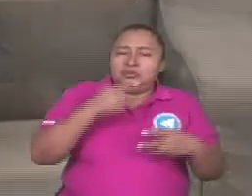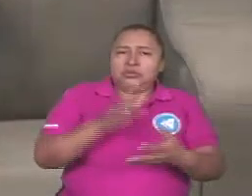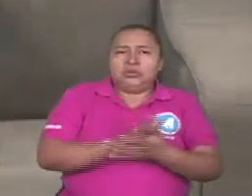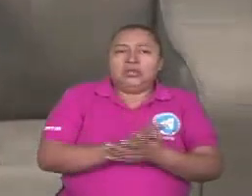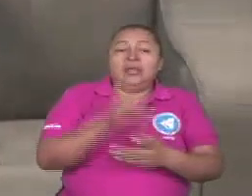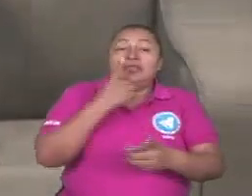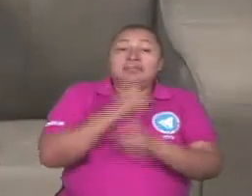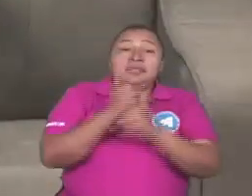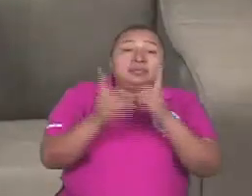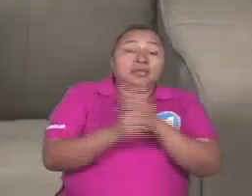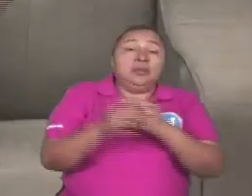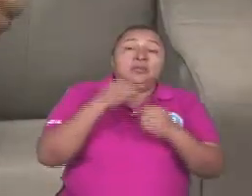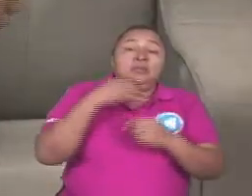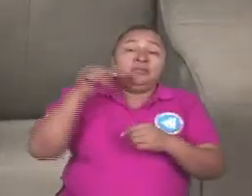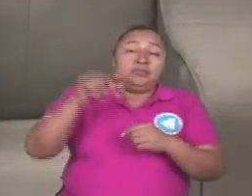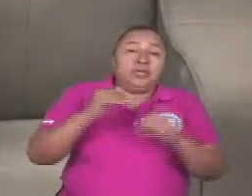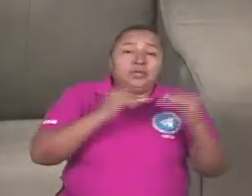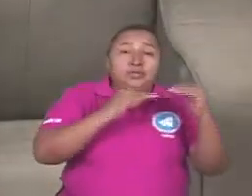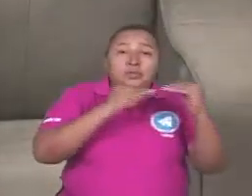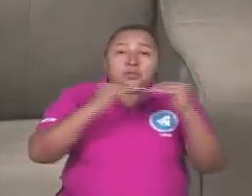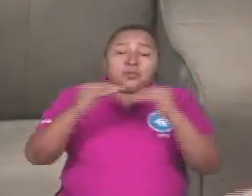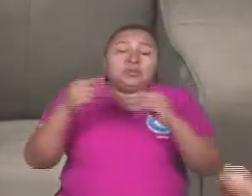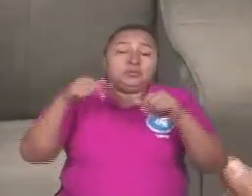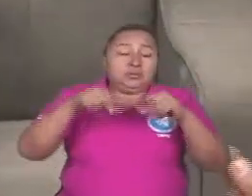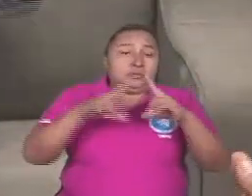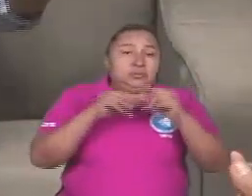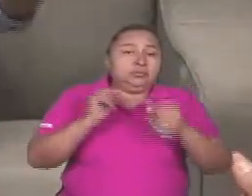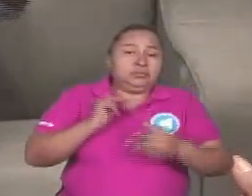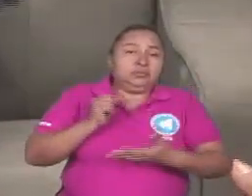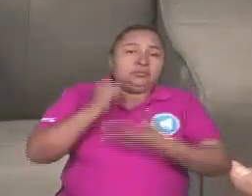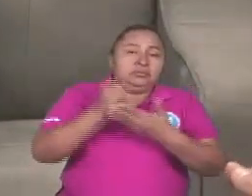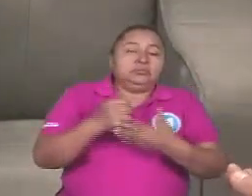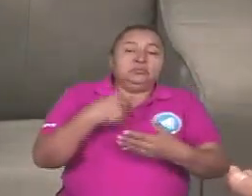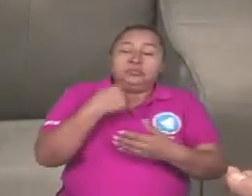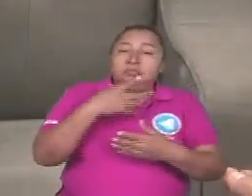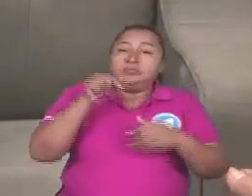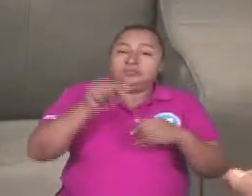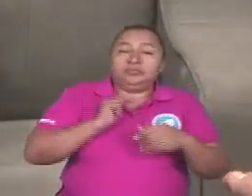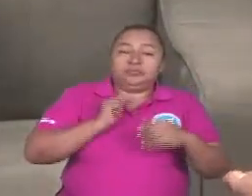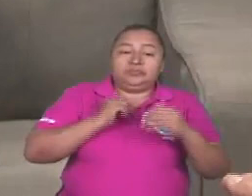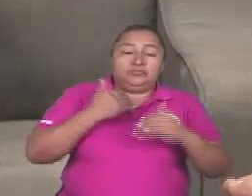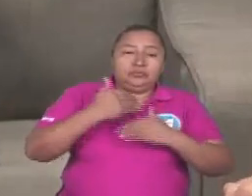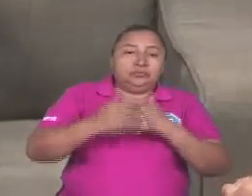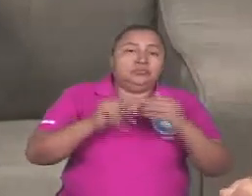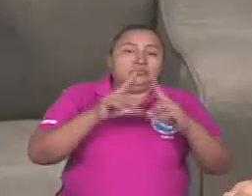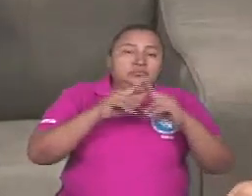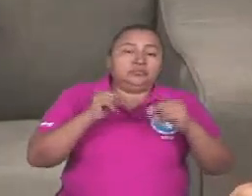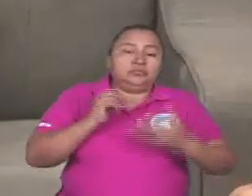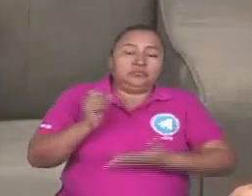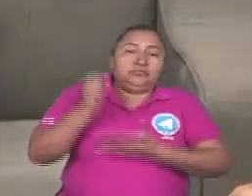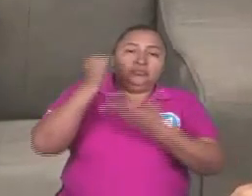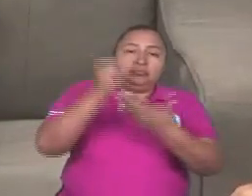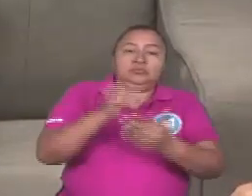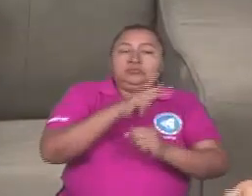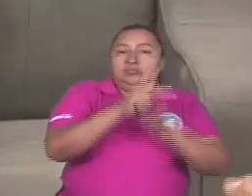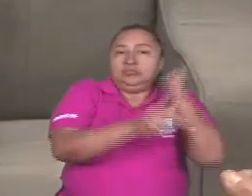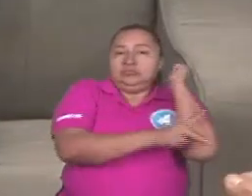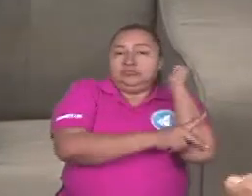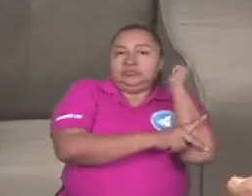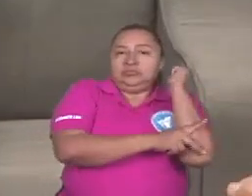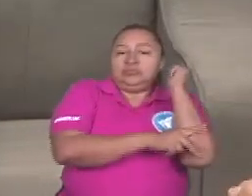que debido a esa estabilidad que se ha generado en Nicaragua, debido a esas condiciones que se habían permitido para la inversión extranjera,